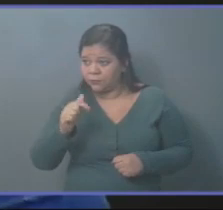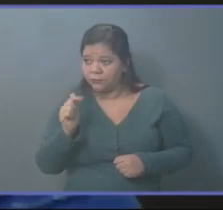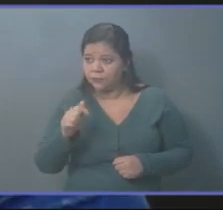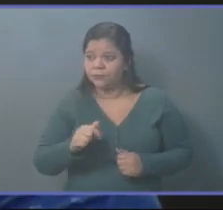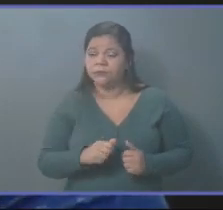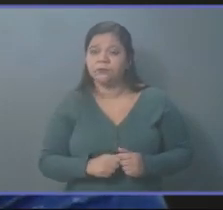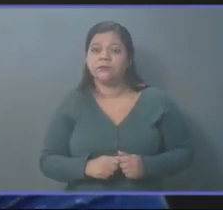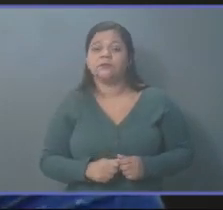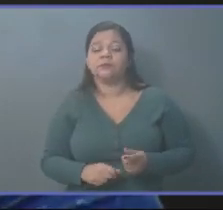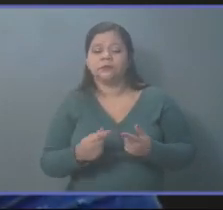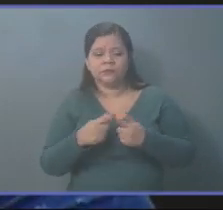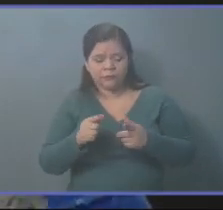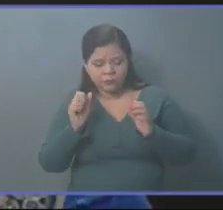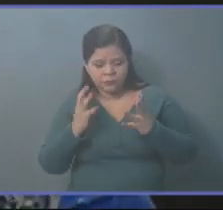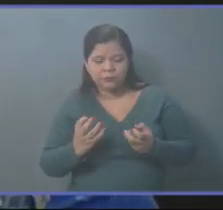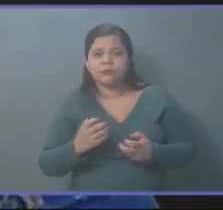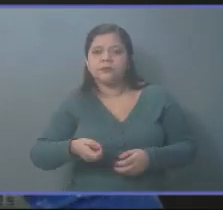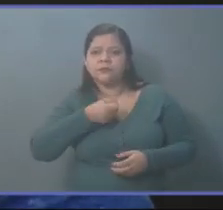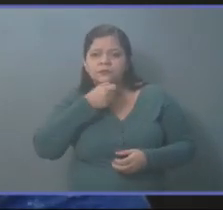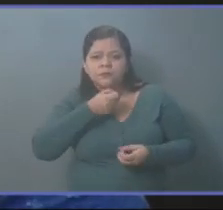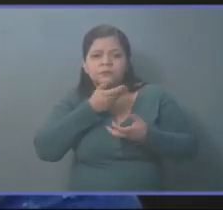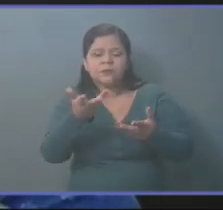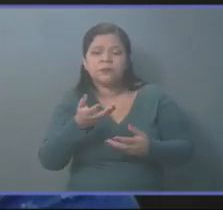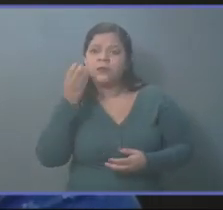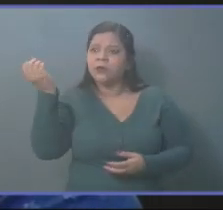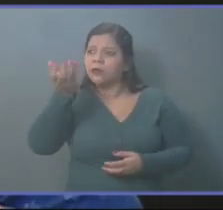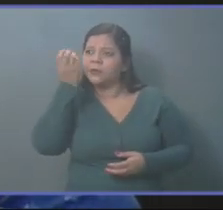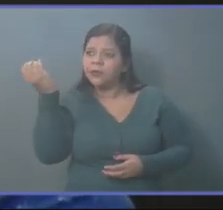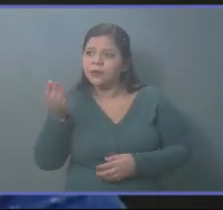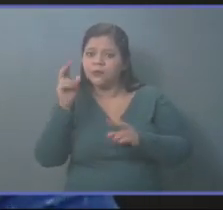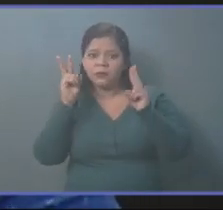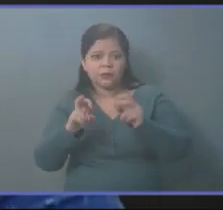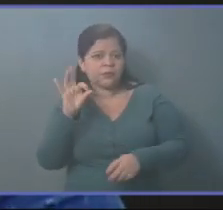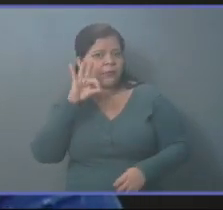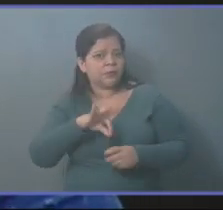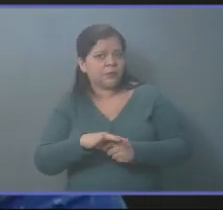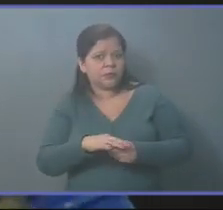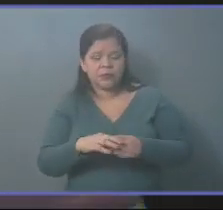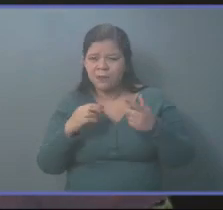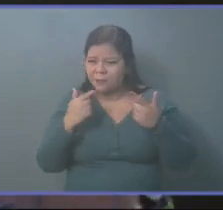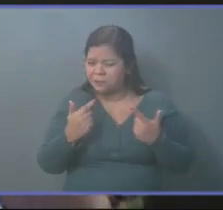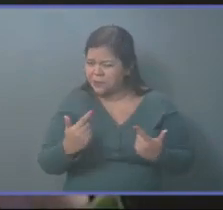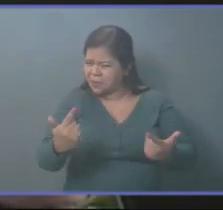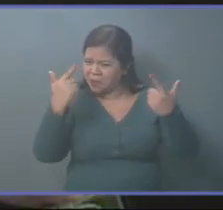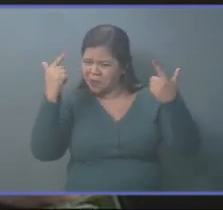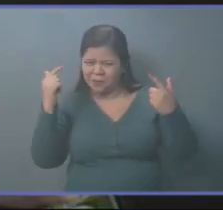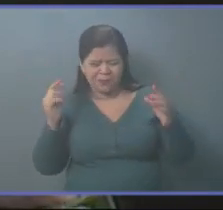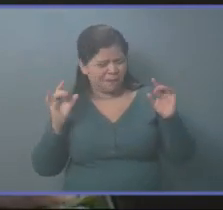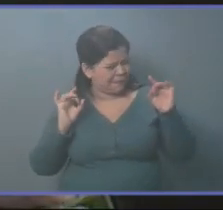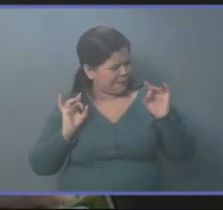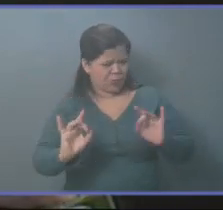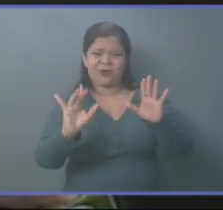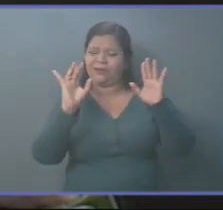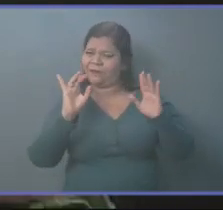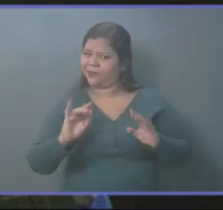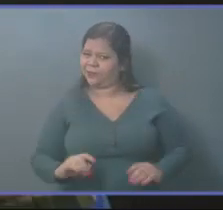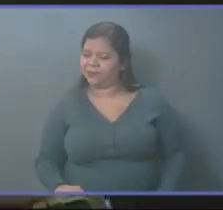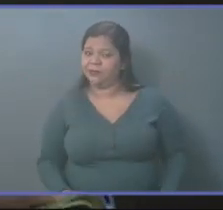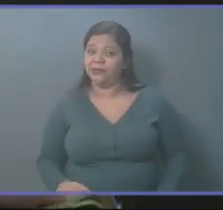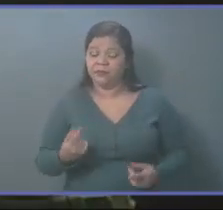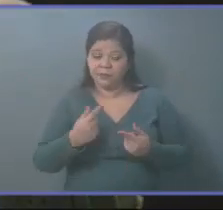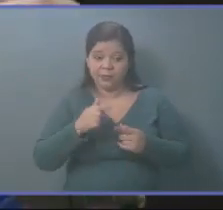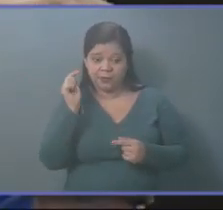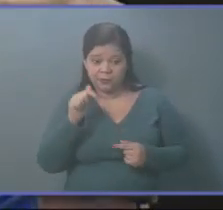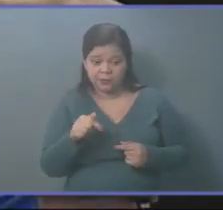Pero hacer campaña y hacer de una emergencia un tema electoral, eso es de lo más vil que puede haber. Y